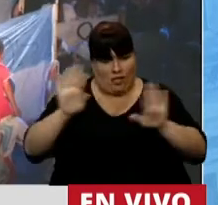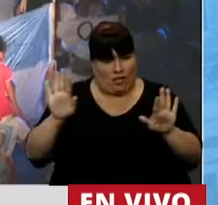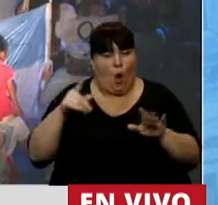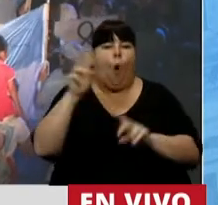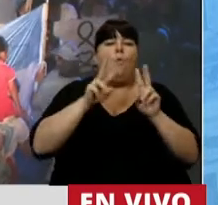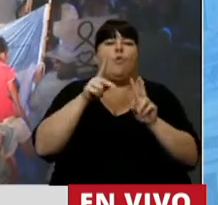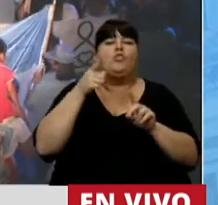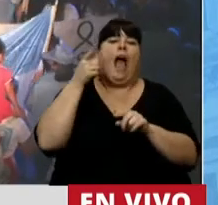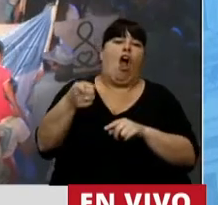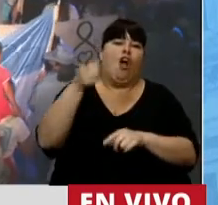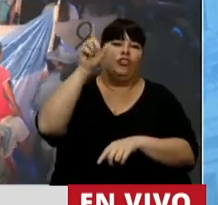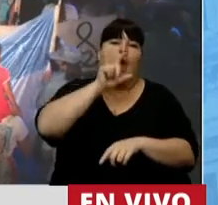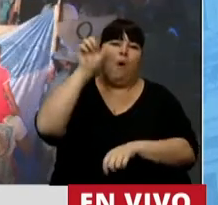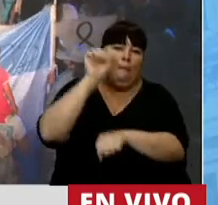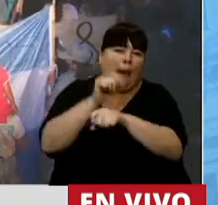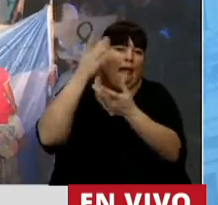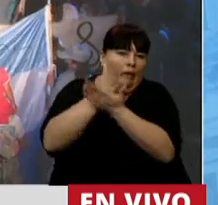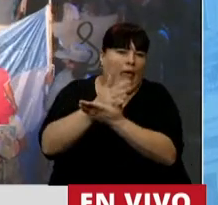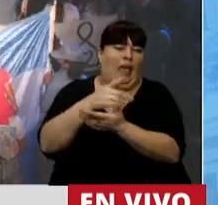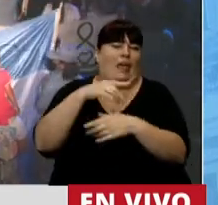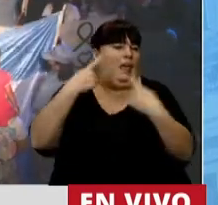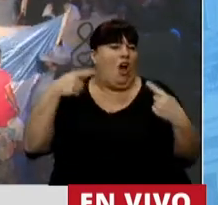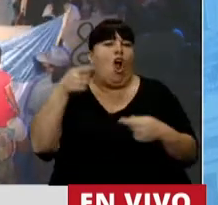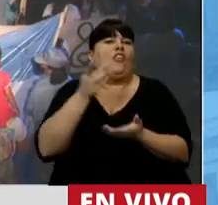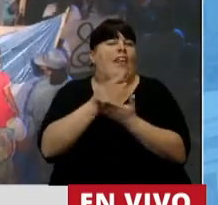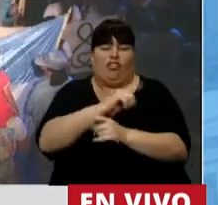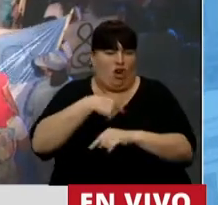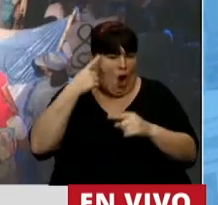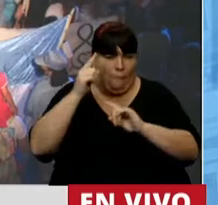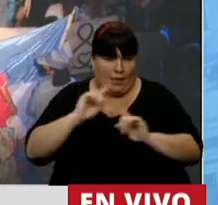busquen criminalizar o victimizar a la mujer, sean reaccionarios o antiderechos.